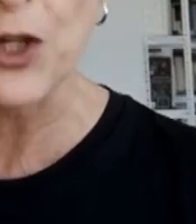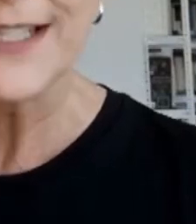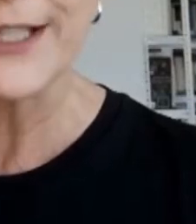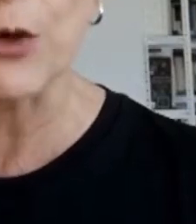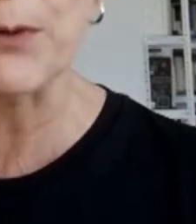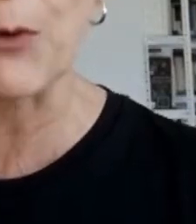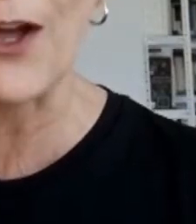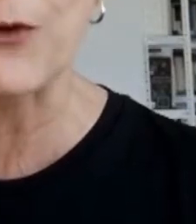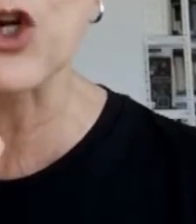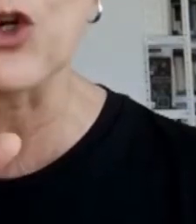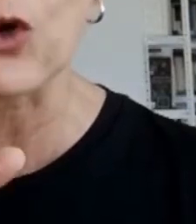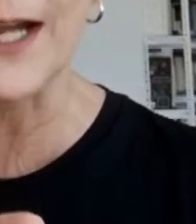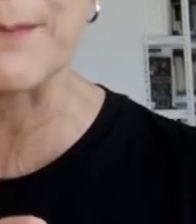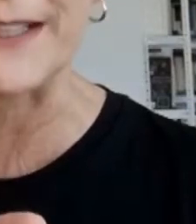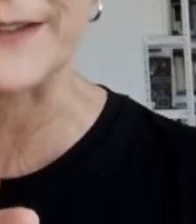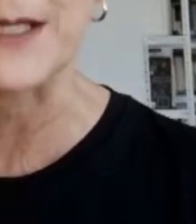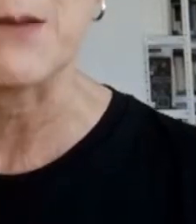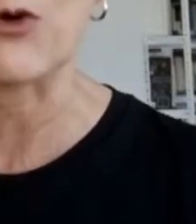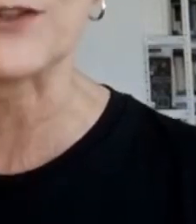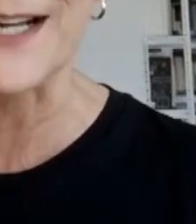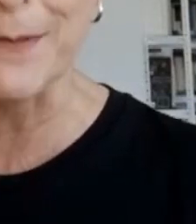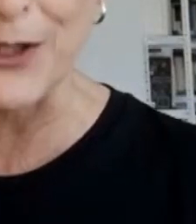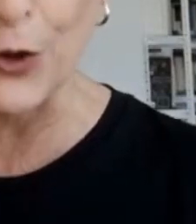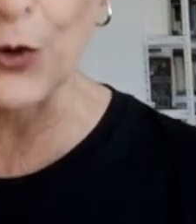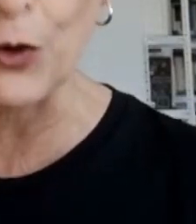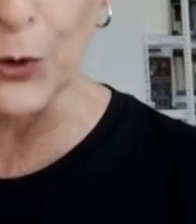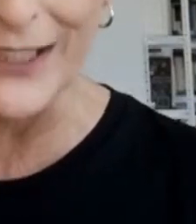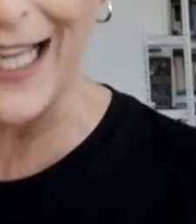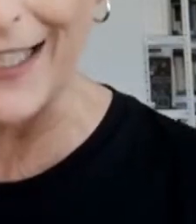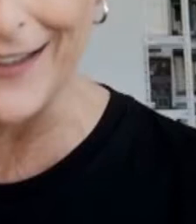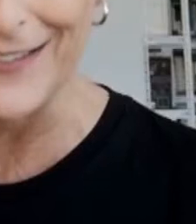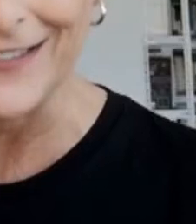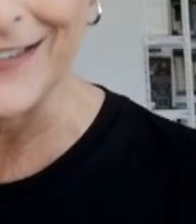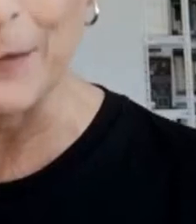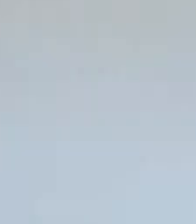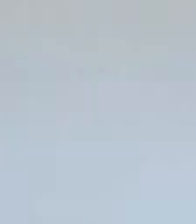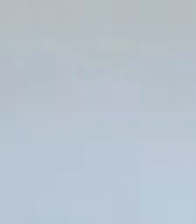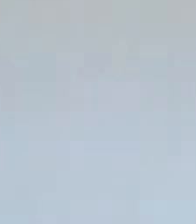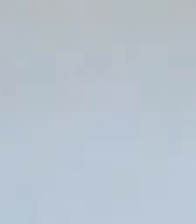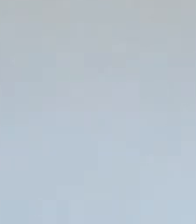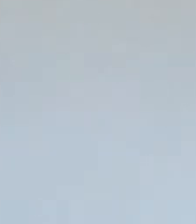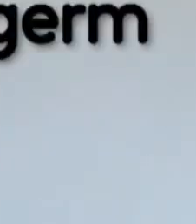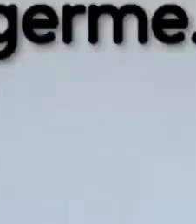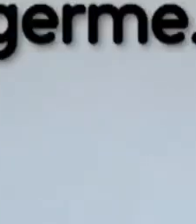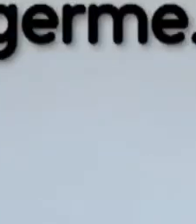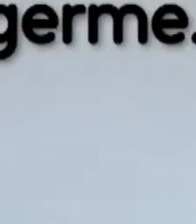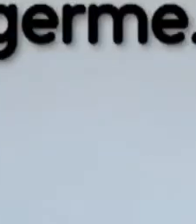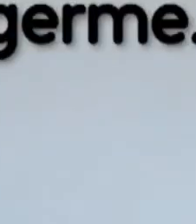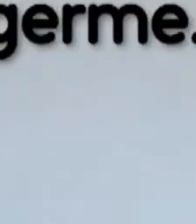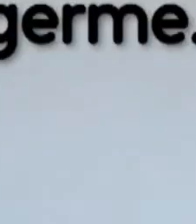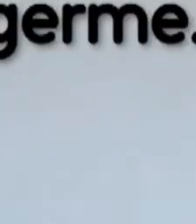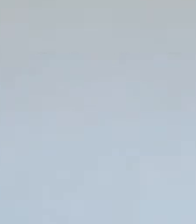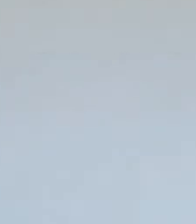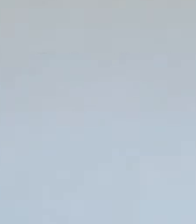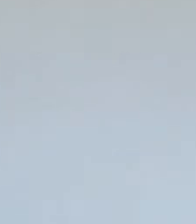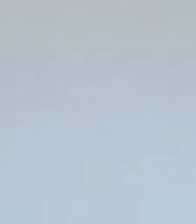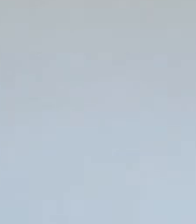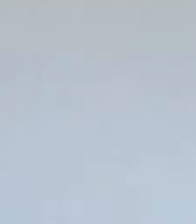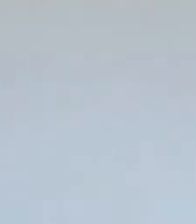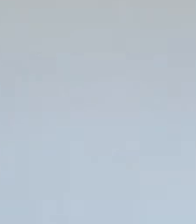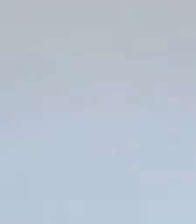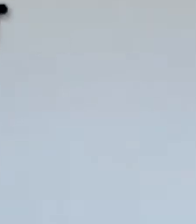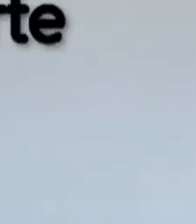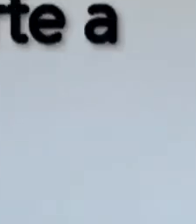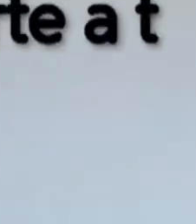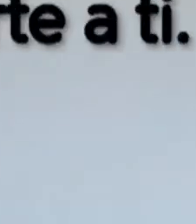importados Sino provocados localmente por transmisión comunitaria Protégete para protegerme Yo me cuido